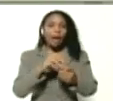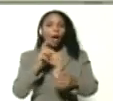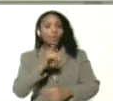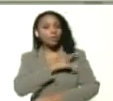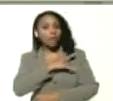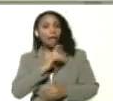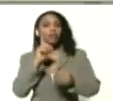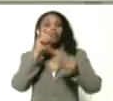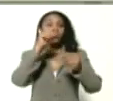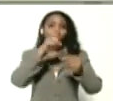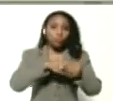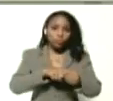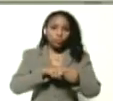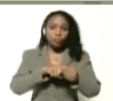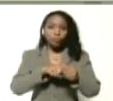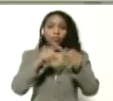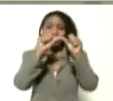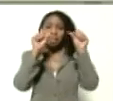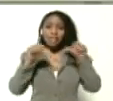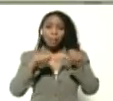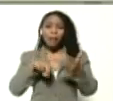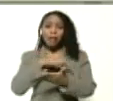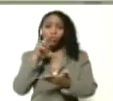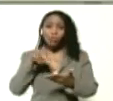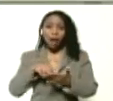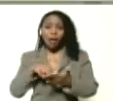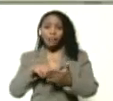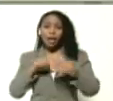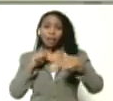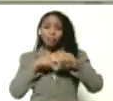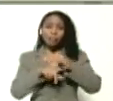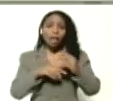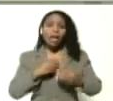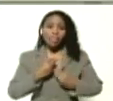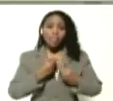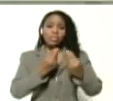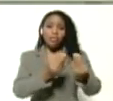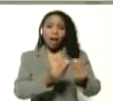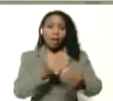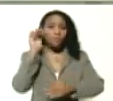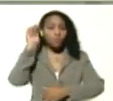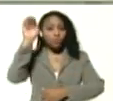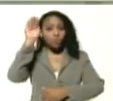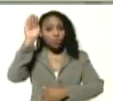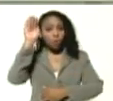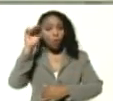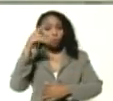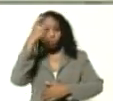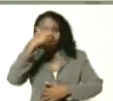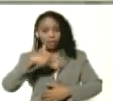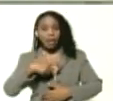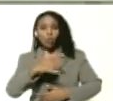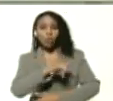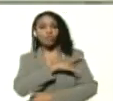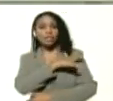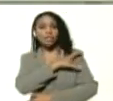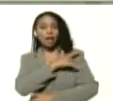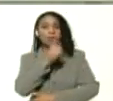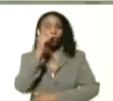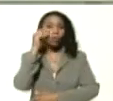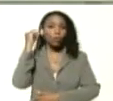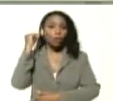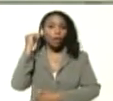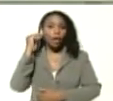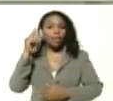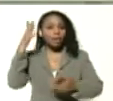inscribirlos, en el sistema, el sistema nacional, de ingresos, y poderles garantizar, el futuro, de ser universitarios, universitarias,